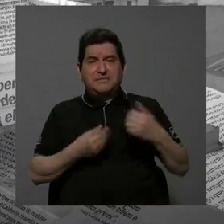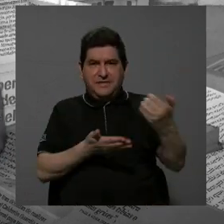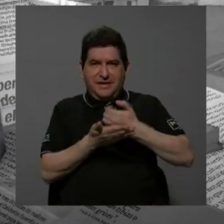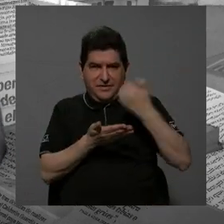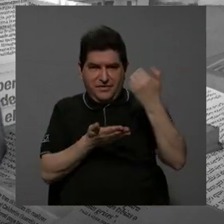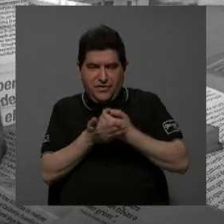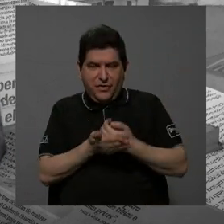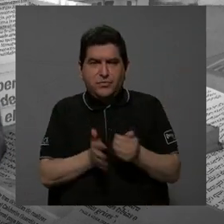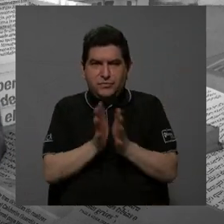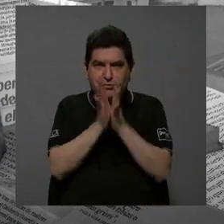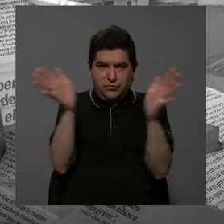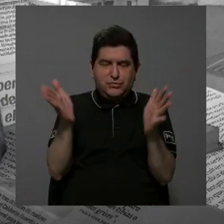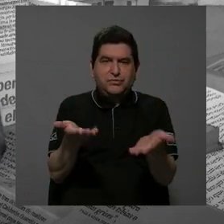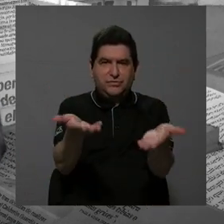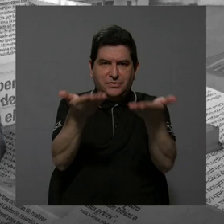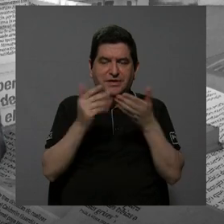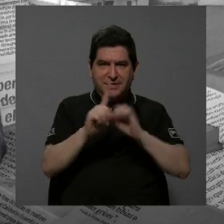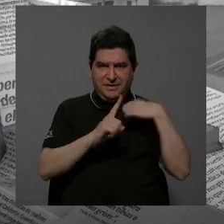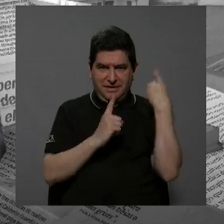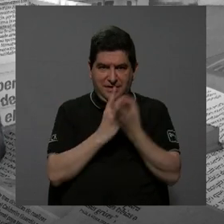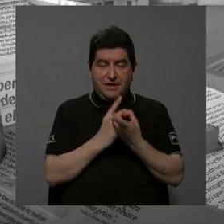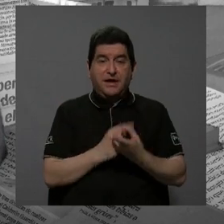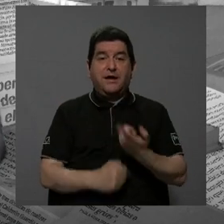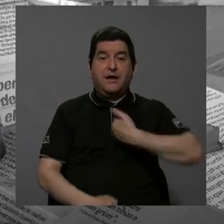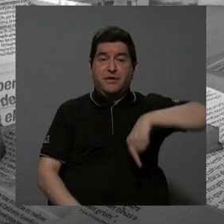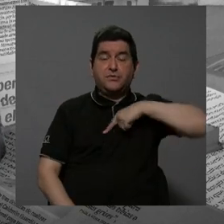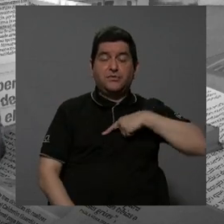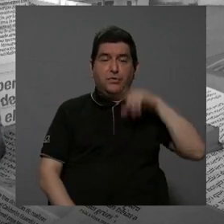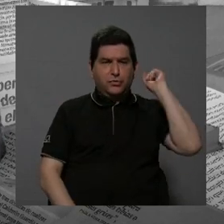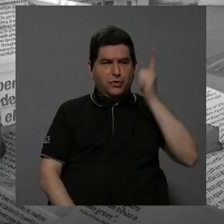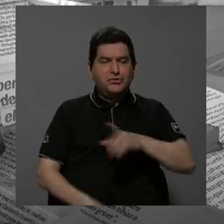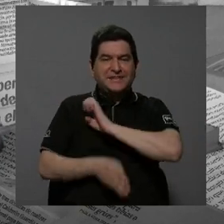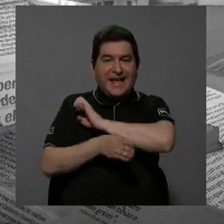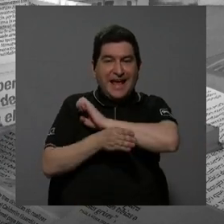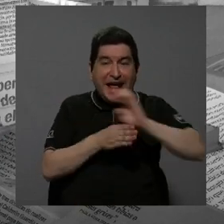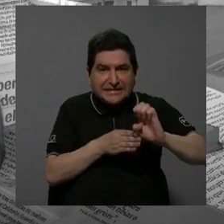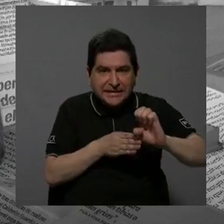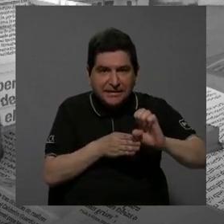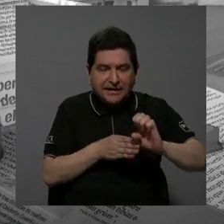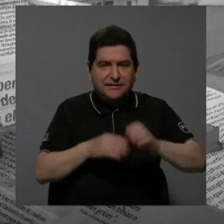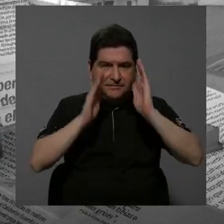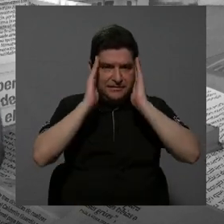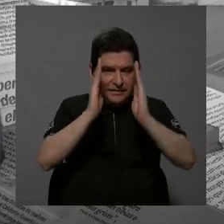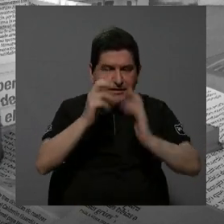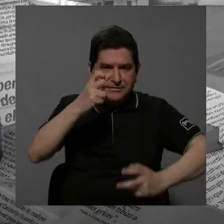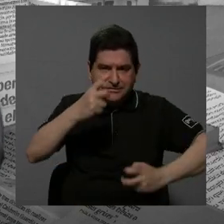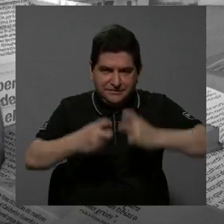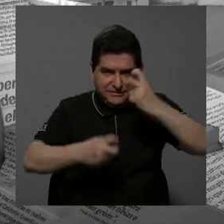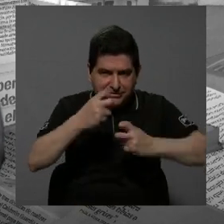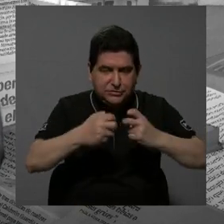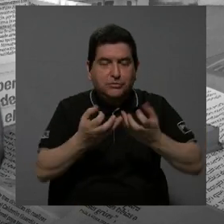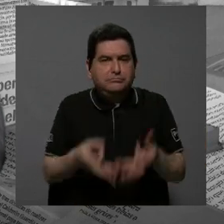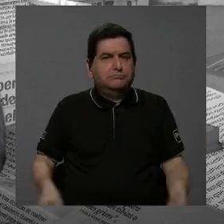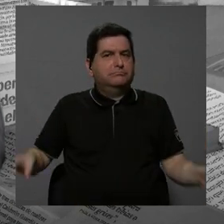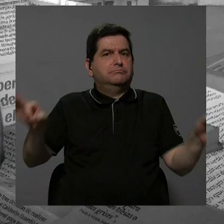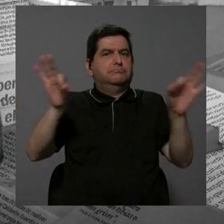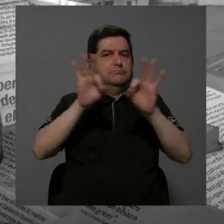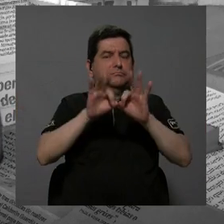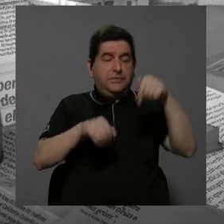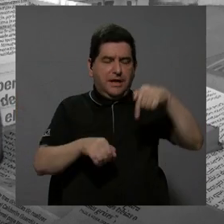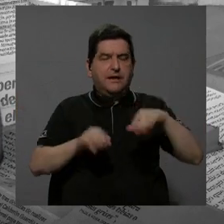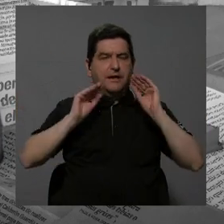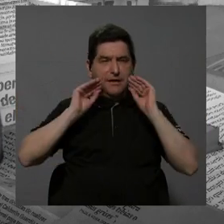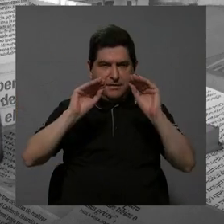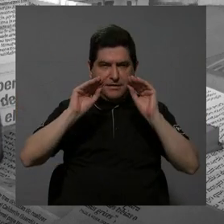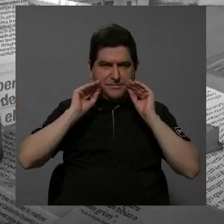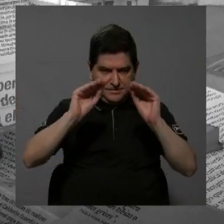y como tal tenemos una obligación, digamos ética, diría, de atender un problema que es fundamental. Estamos en el campo de la